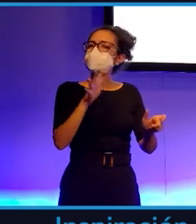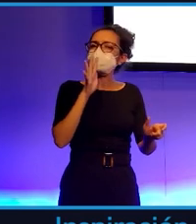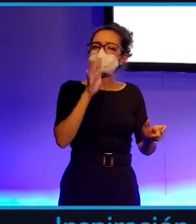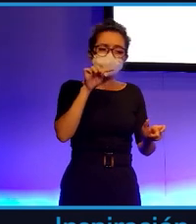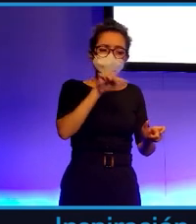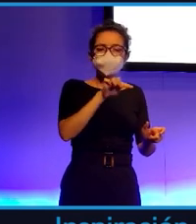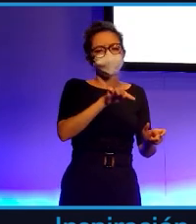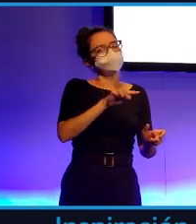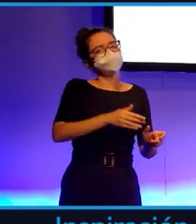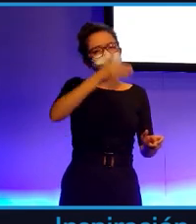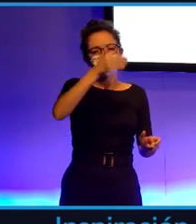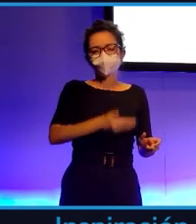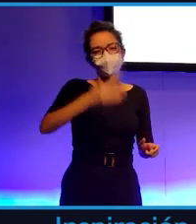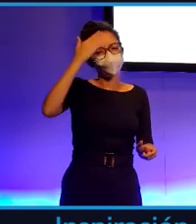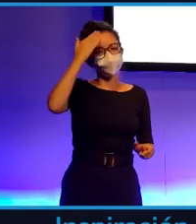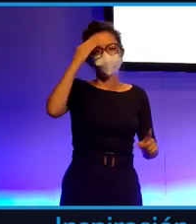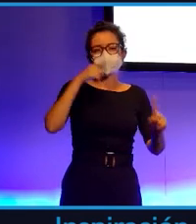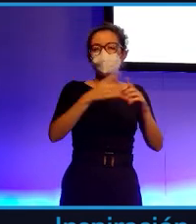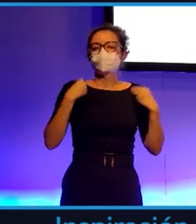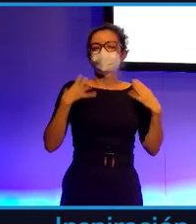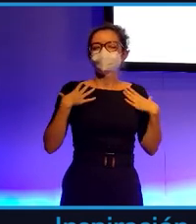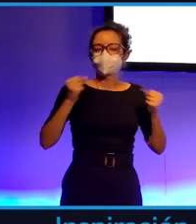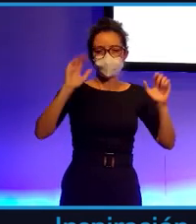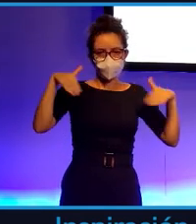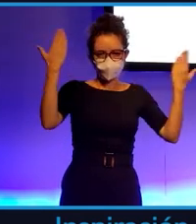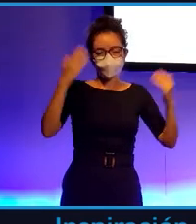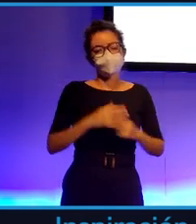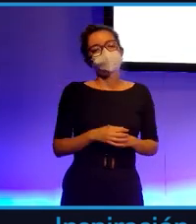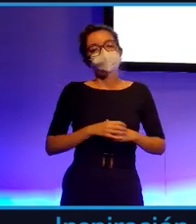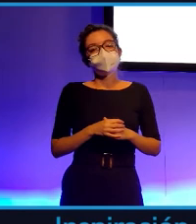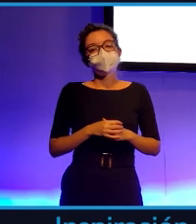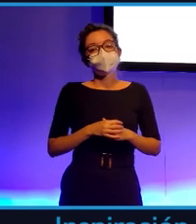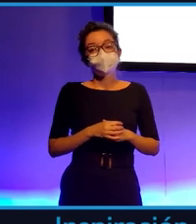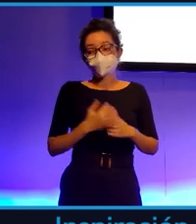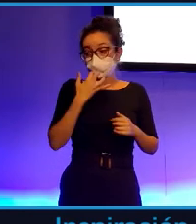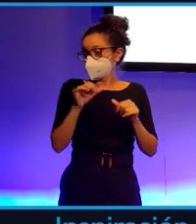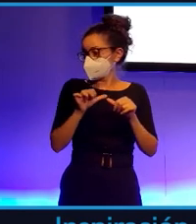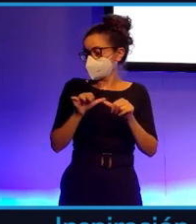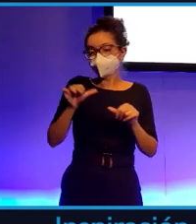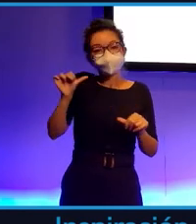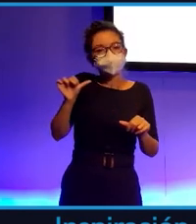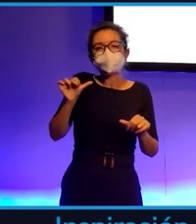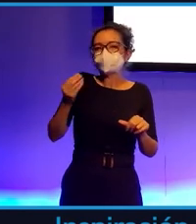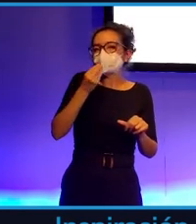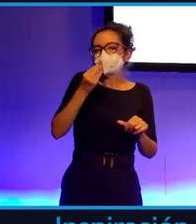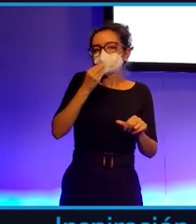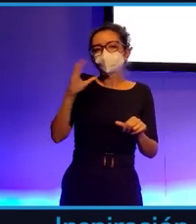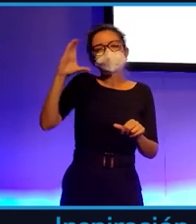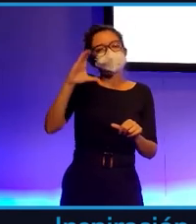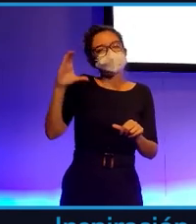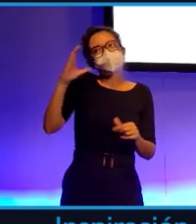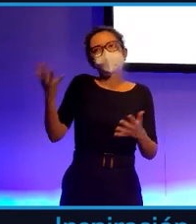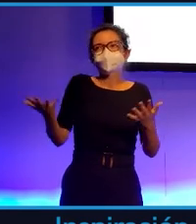fundamentales para lograr una vida más saludable. Es cierto que hasta ahora la nutrición era una ciencia poco